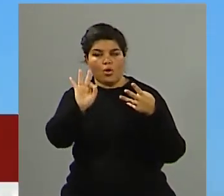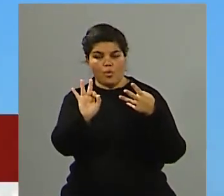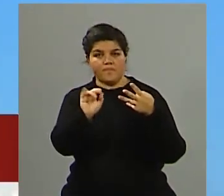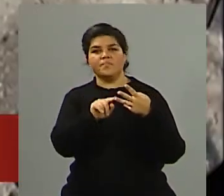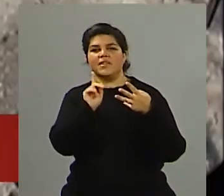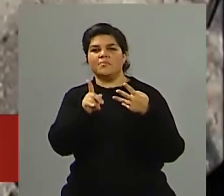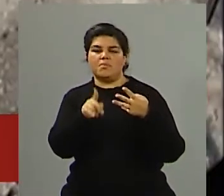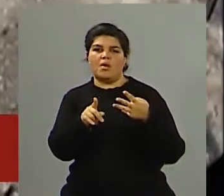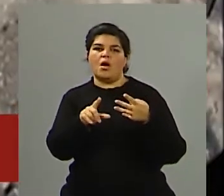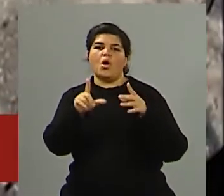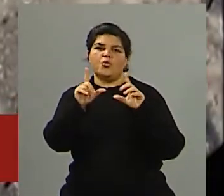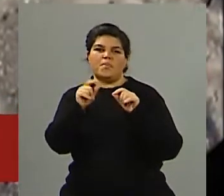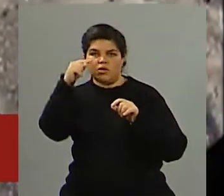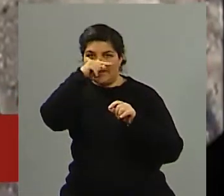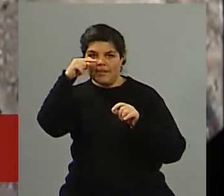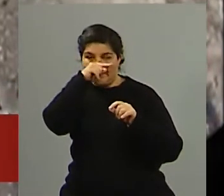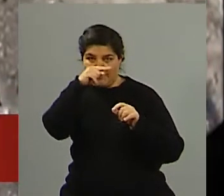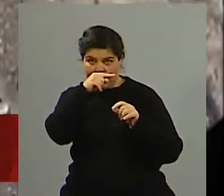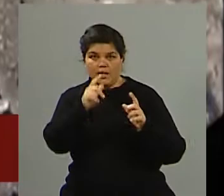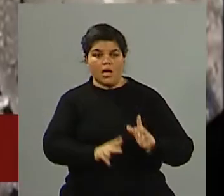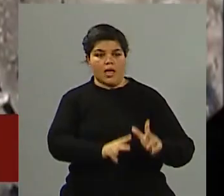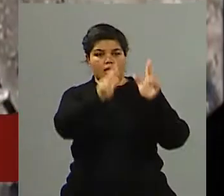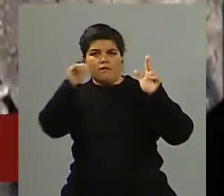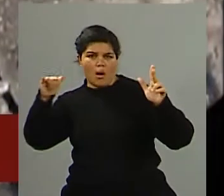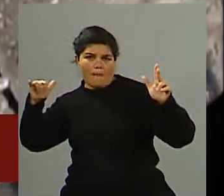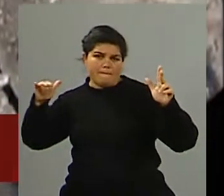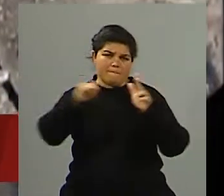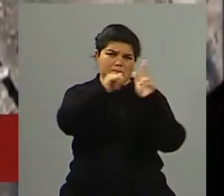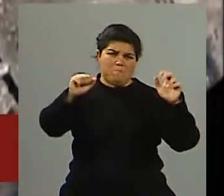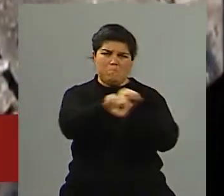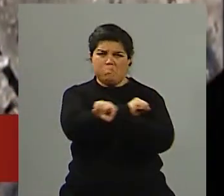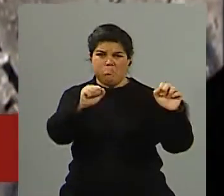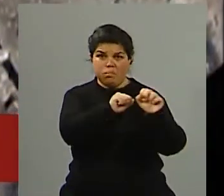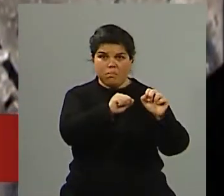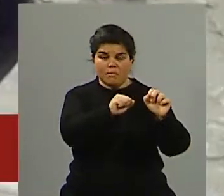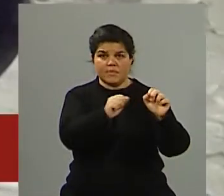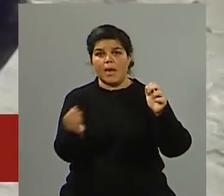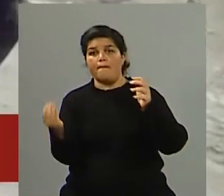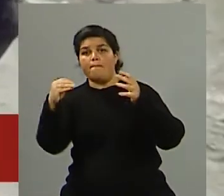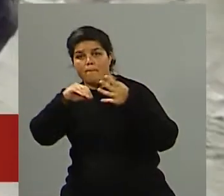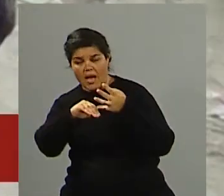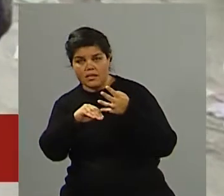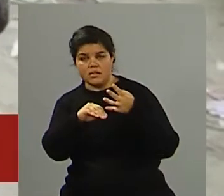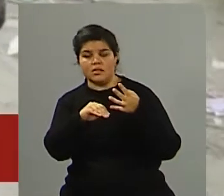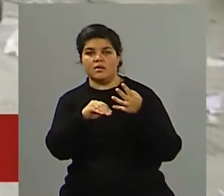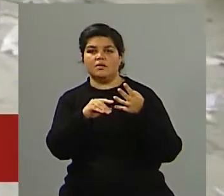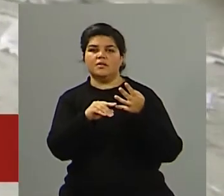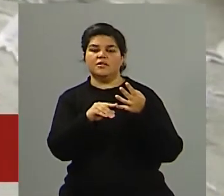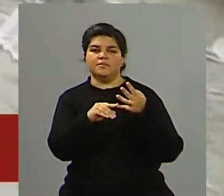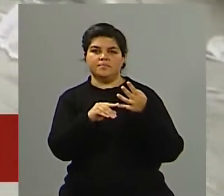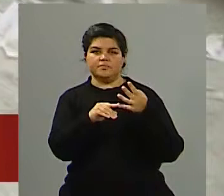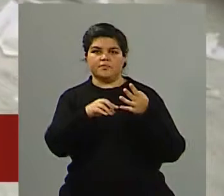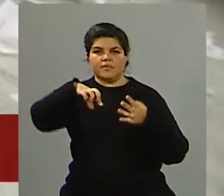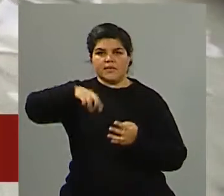Airlines, que había sido secuestrado, se estrelló contra el edificio. Y hay que sumar también el vuelo que se estrelló en